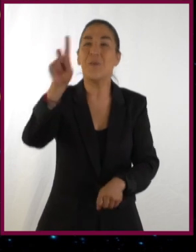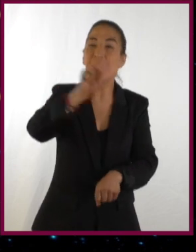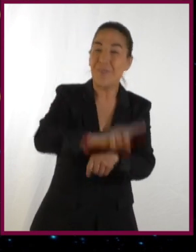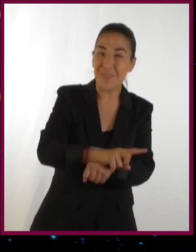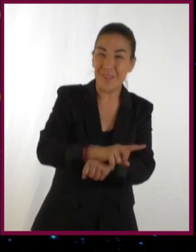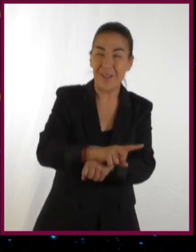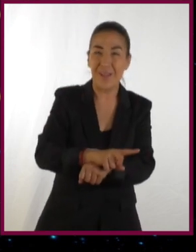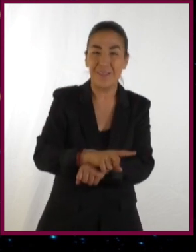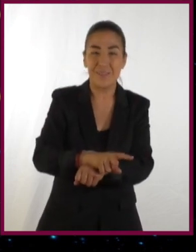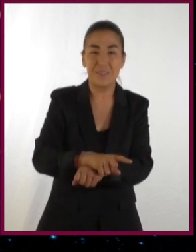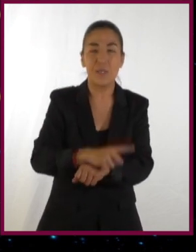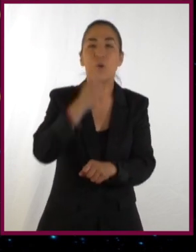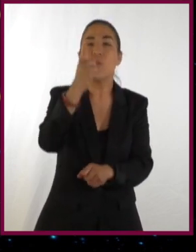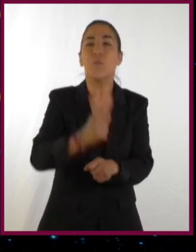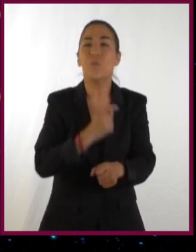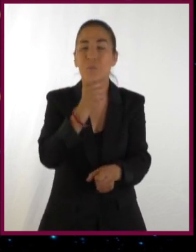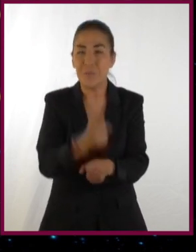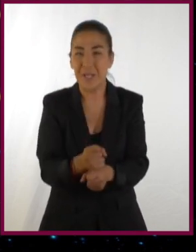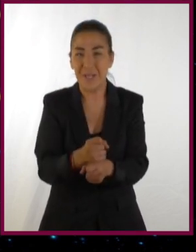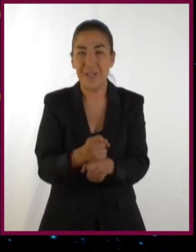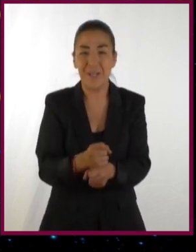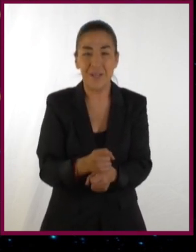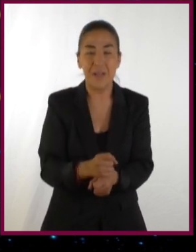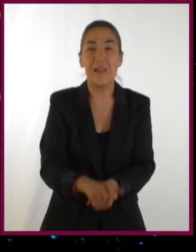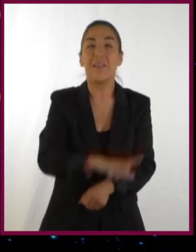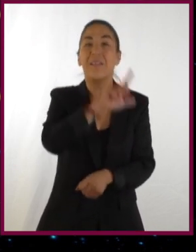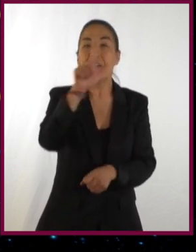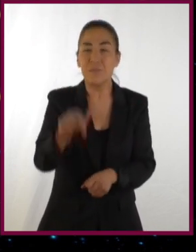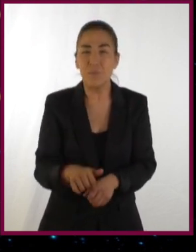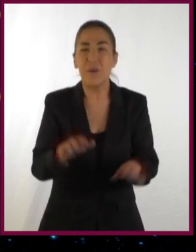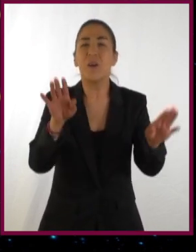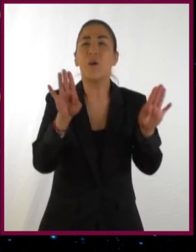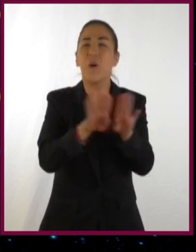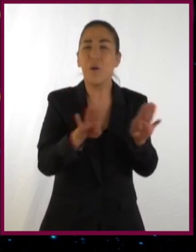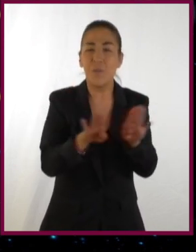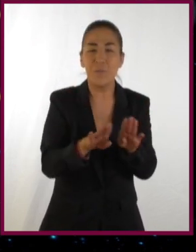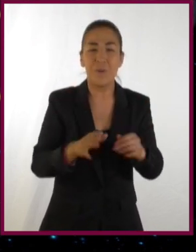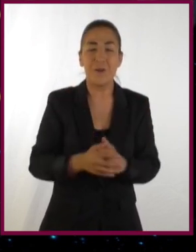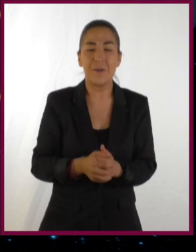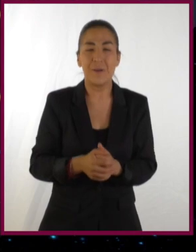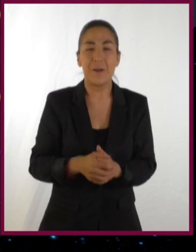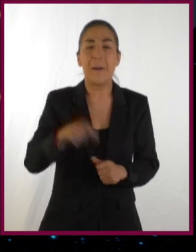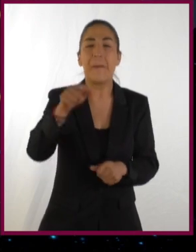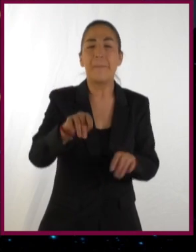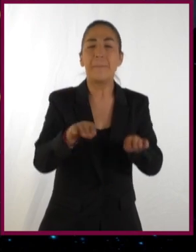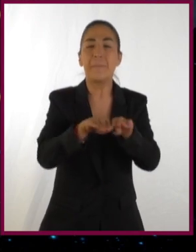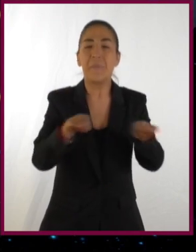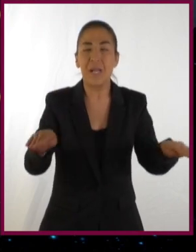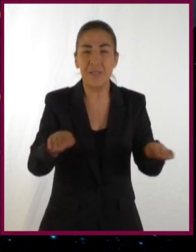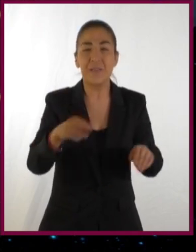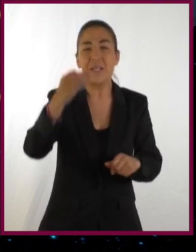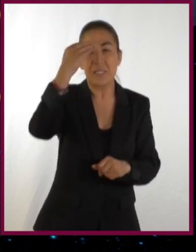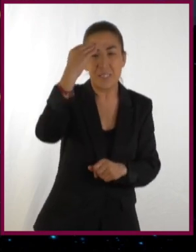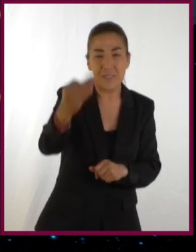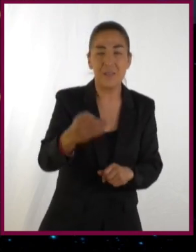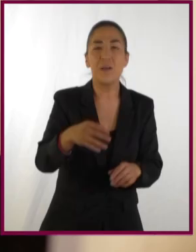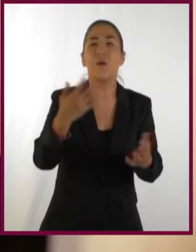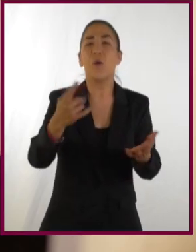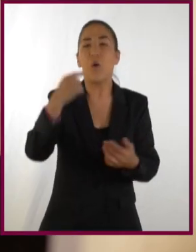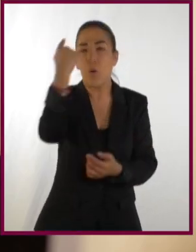365 días, un año. Si lo empezamos a refinar las